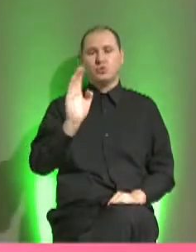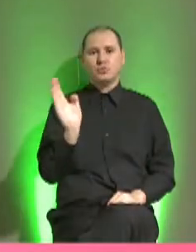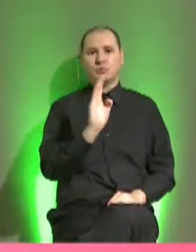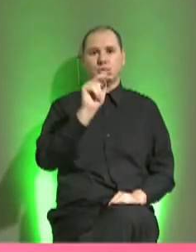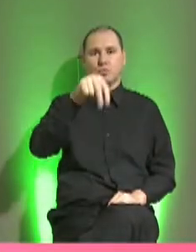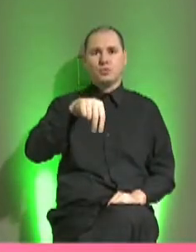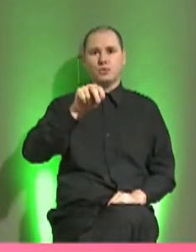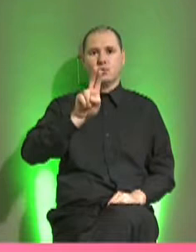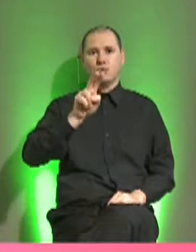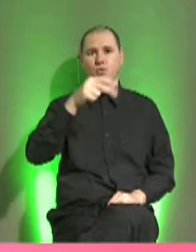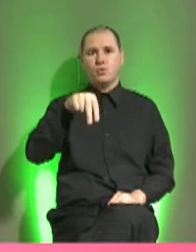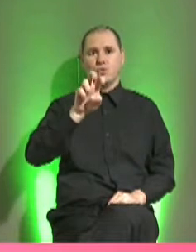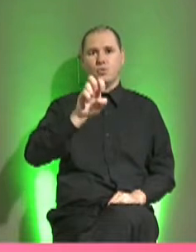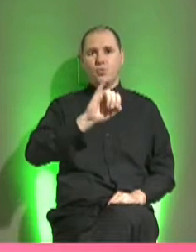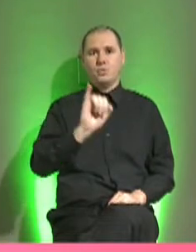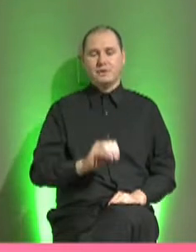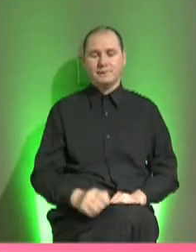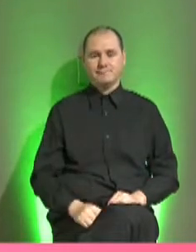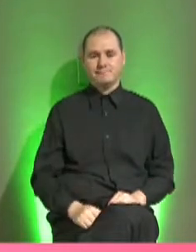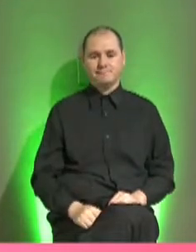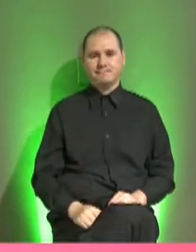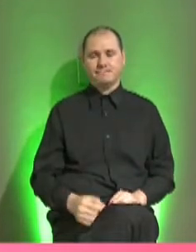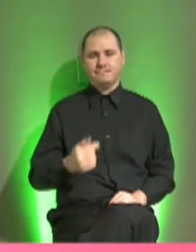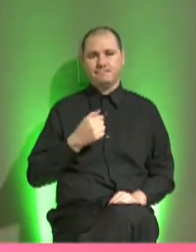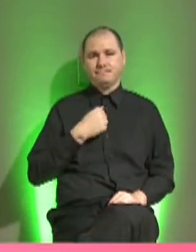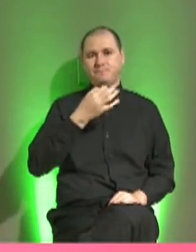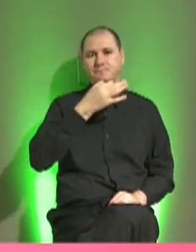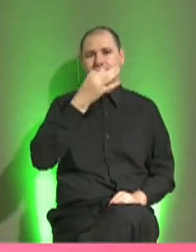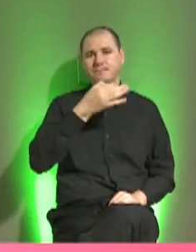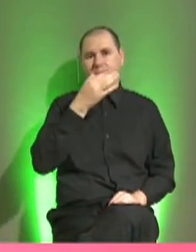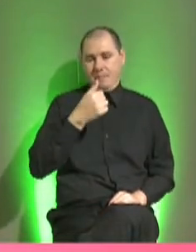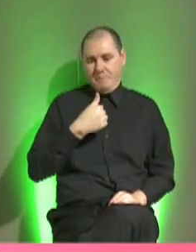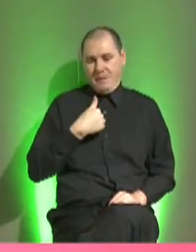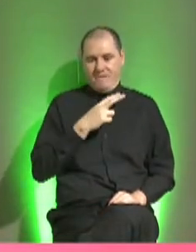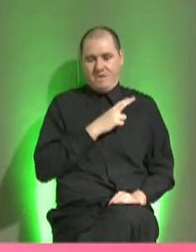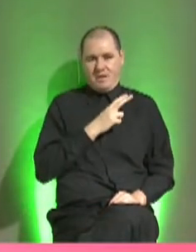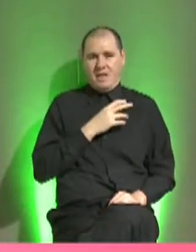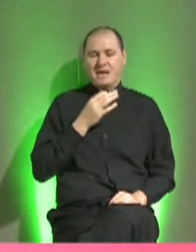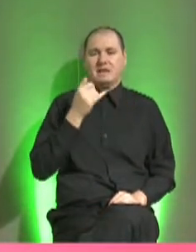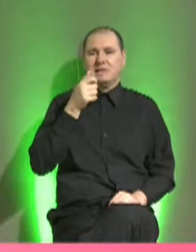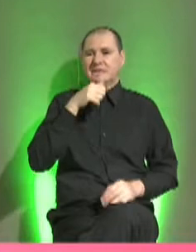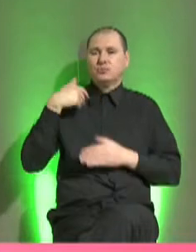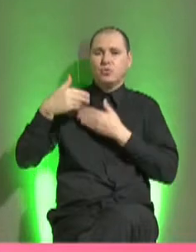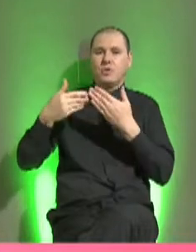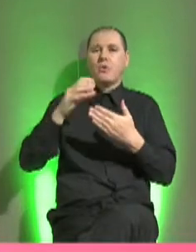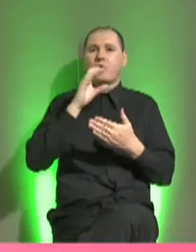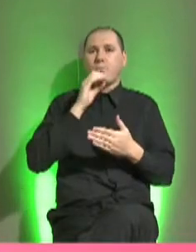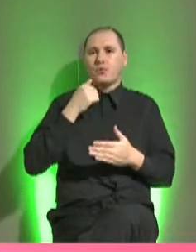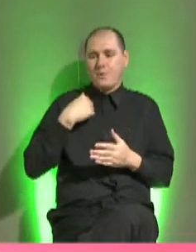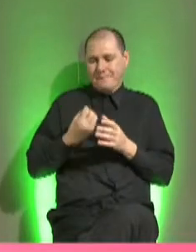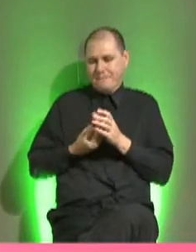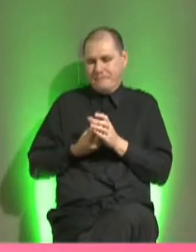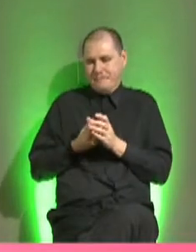Hoy vengo a contarles mi historia. Mi historia de cómo emprendí, de cómo estoy emprendiendo y de cómo voy a seguir emprendiendo muchísimo más.